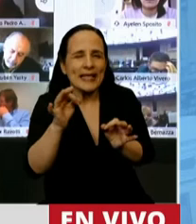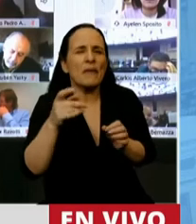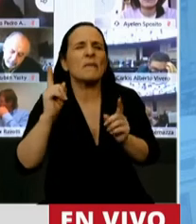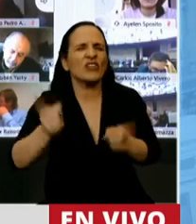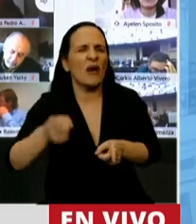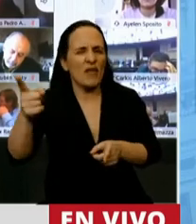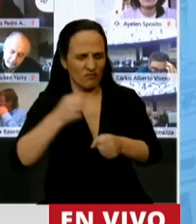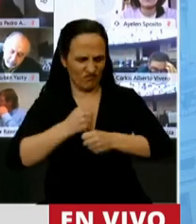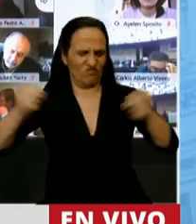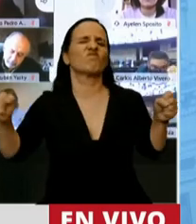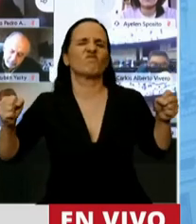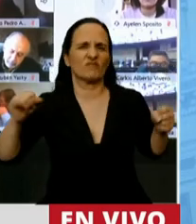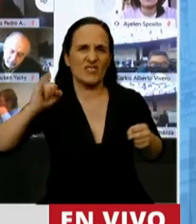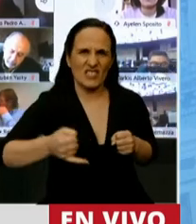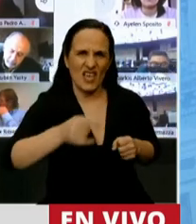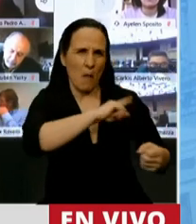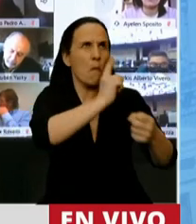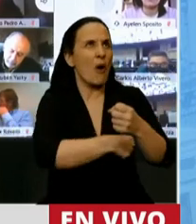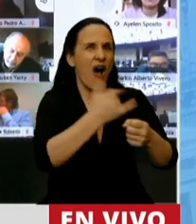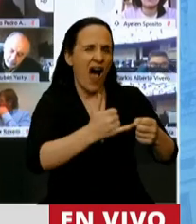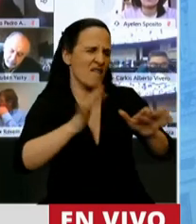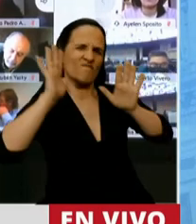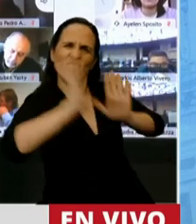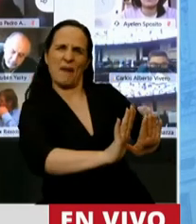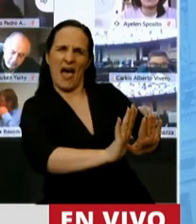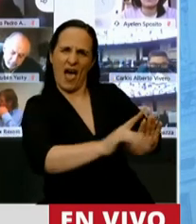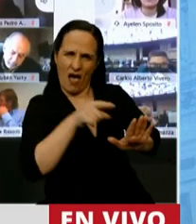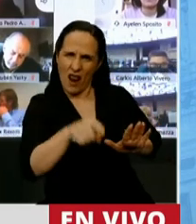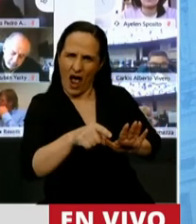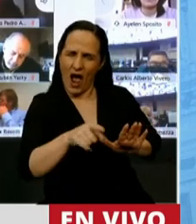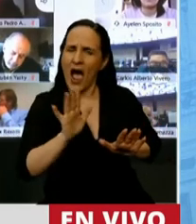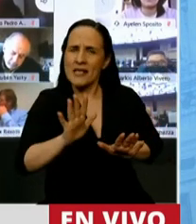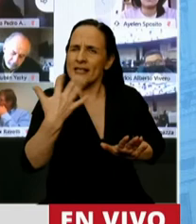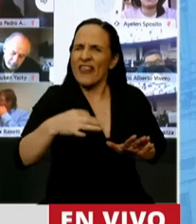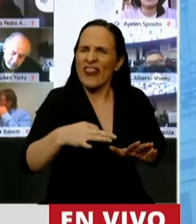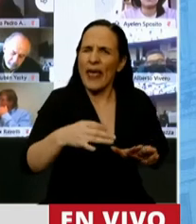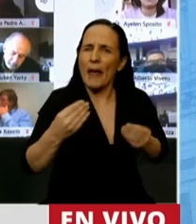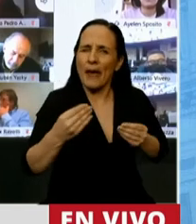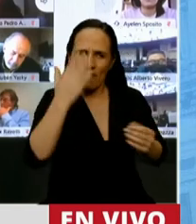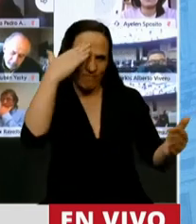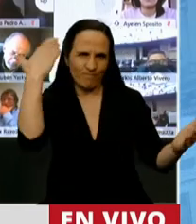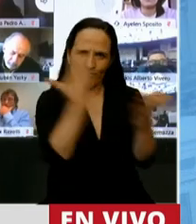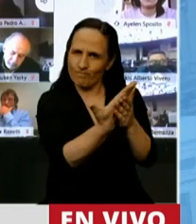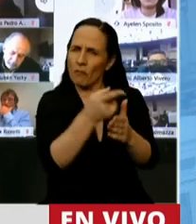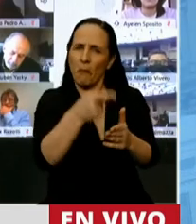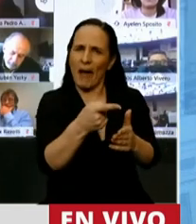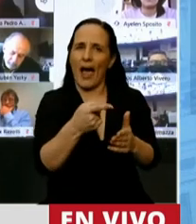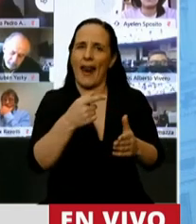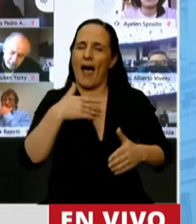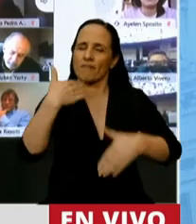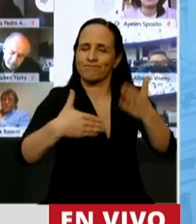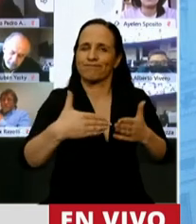coraje para ponerle límites a los poderes fácticos que es preciso e ineludible confrontar a la hora de impulsar